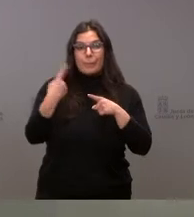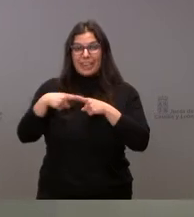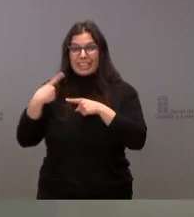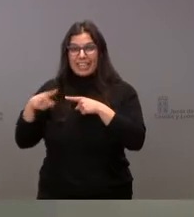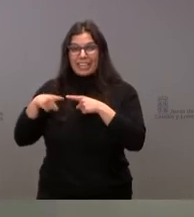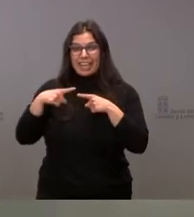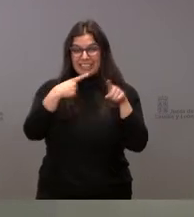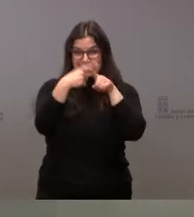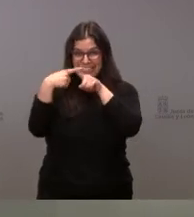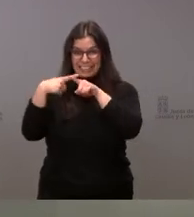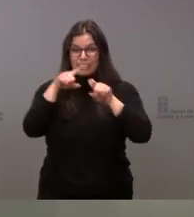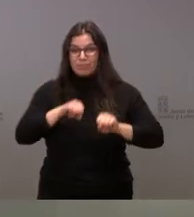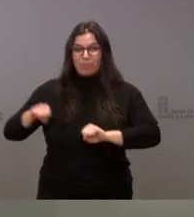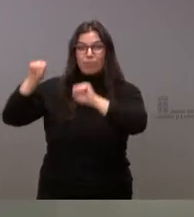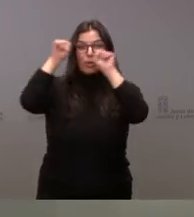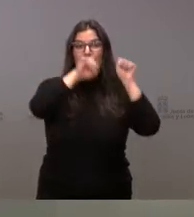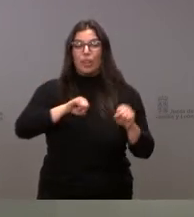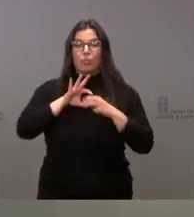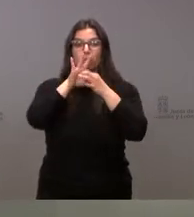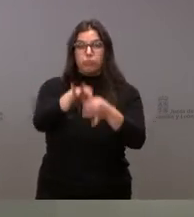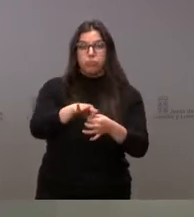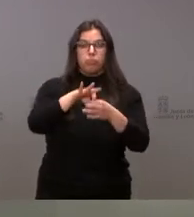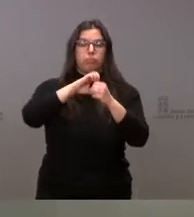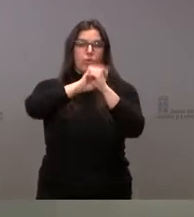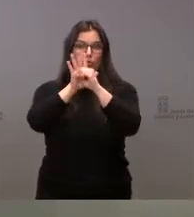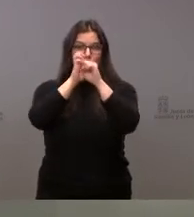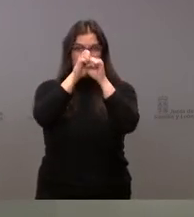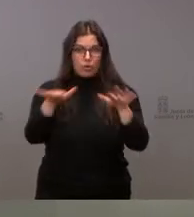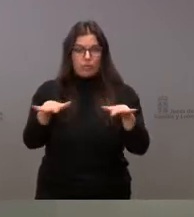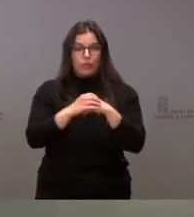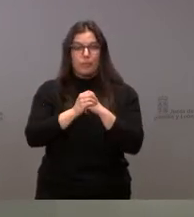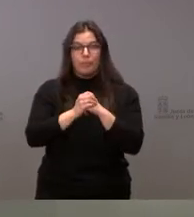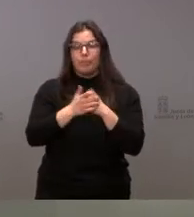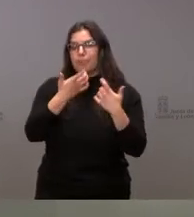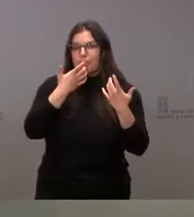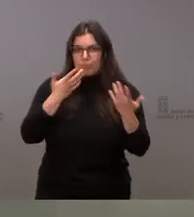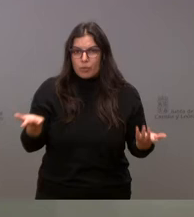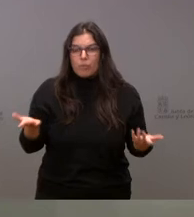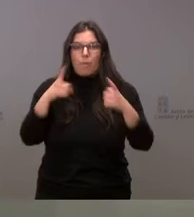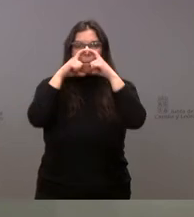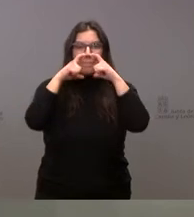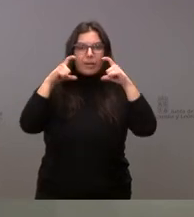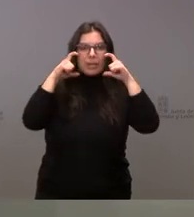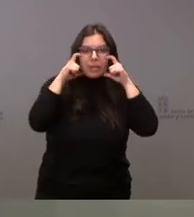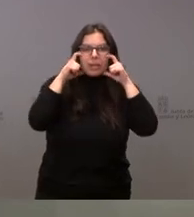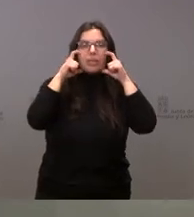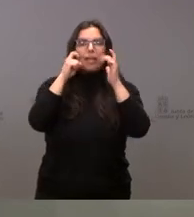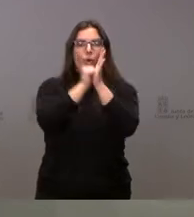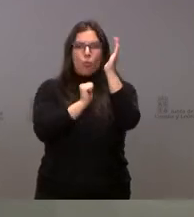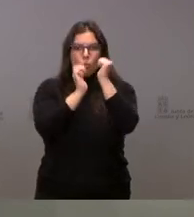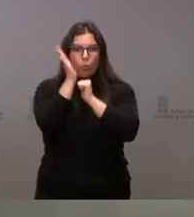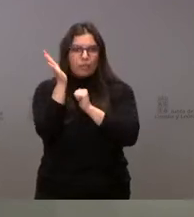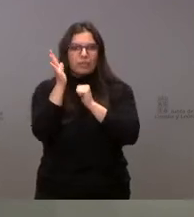material de protección vinculado a la pandemia, incluyendo desde mascarillas, pares de guantes,